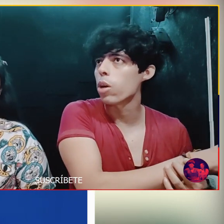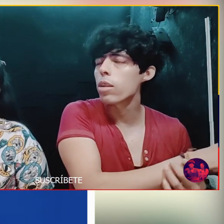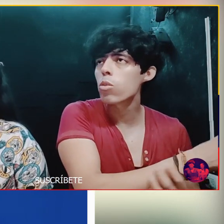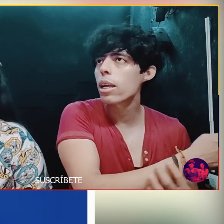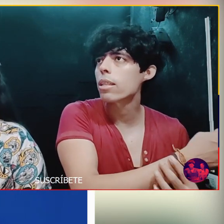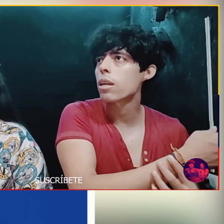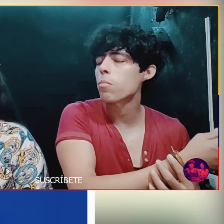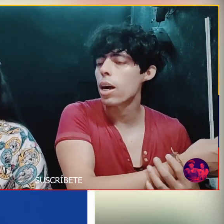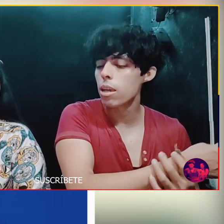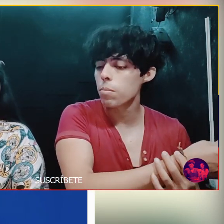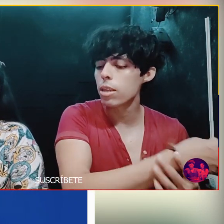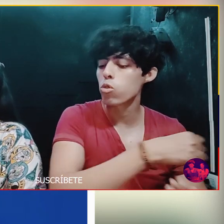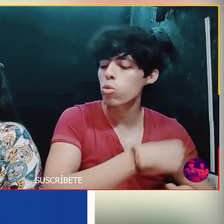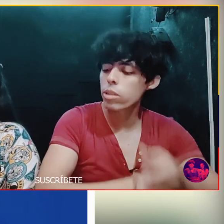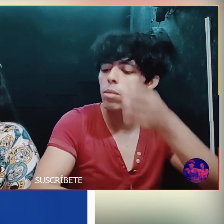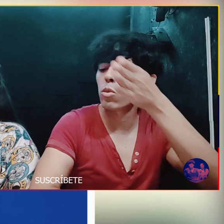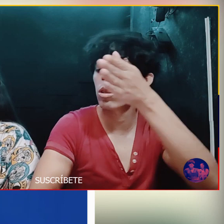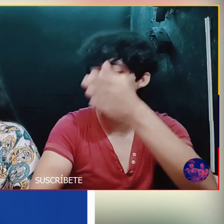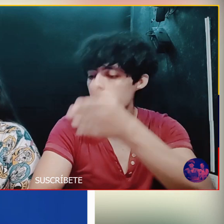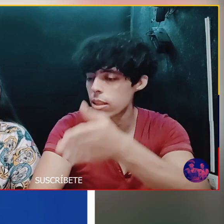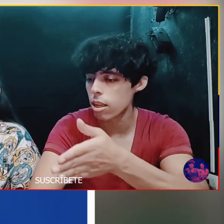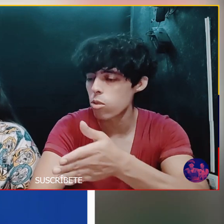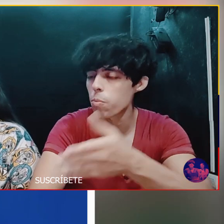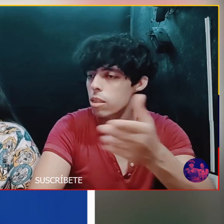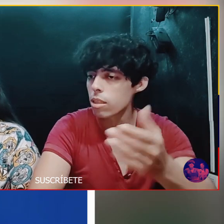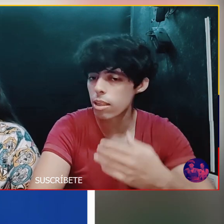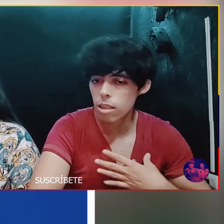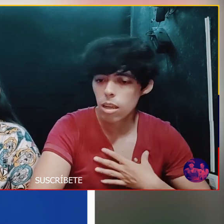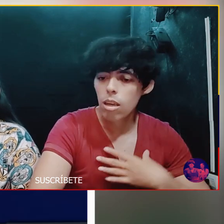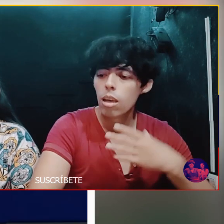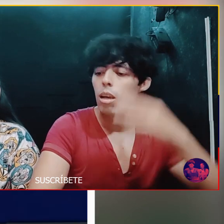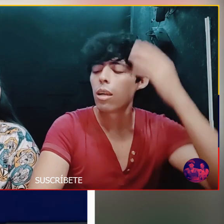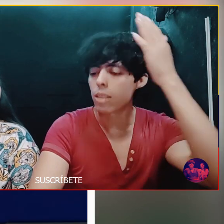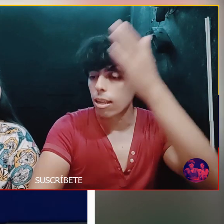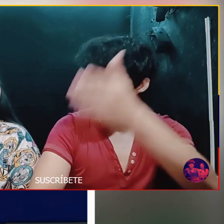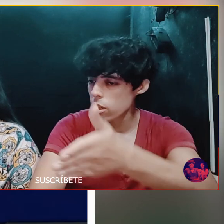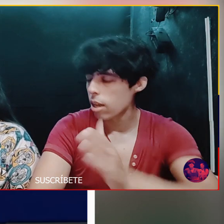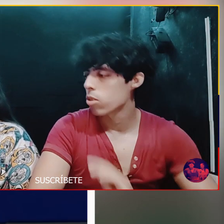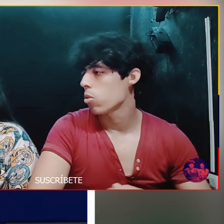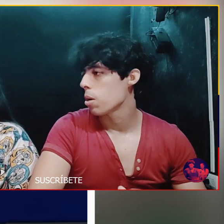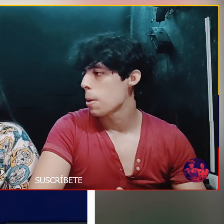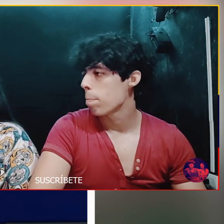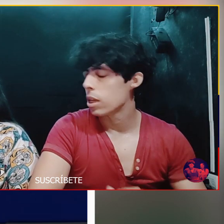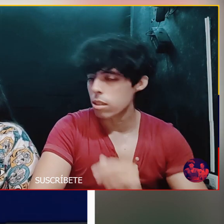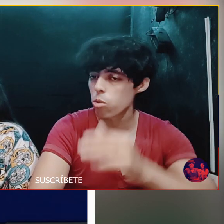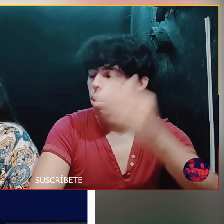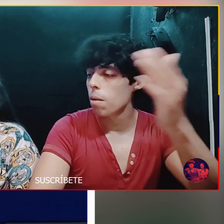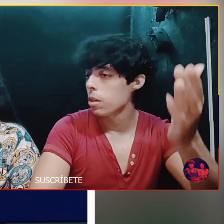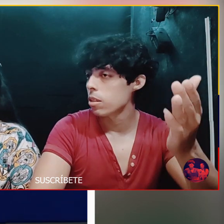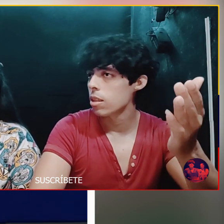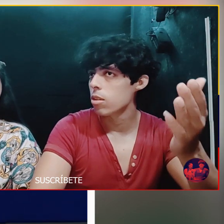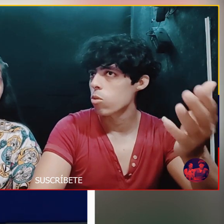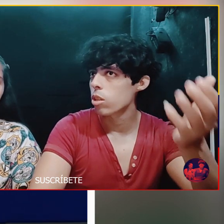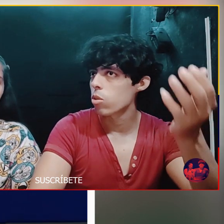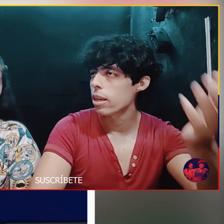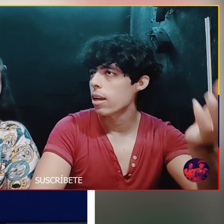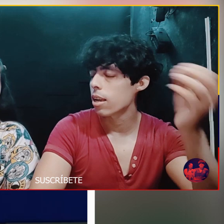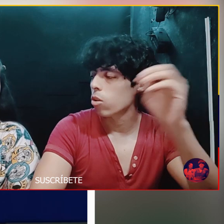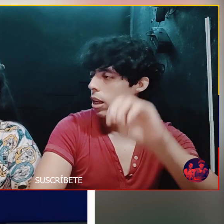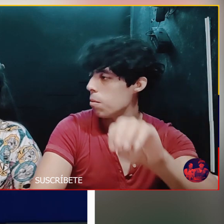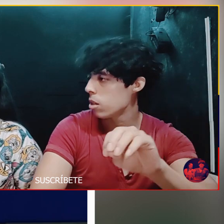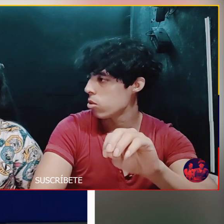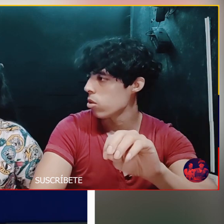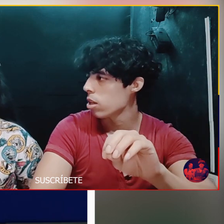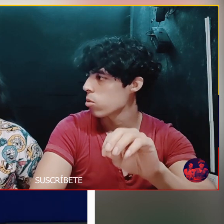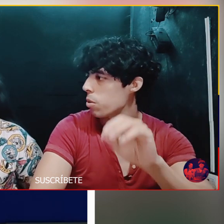El aeropuerto El tren Maya Mire nosotros tenemos cifras De tanto presidente Tanto se gastó Quizás usted es el presidente Y usted no